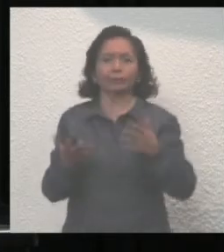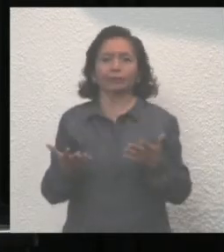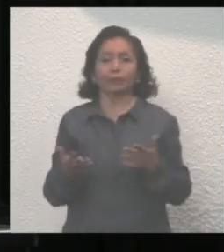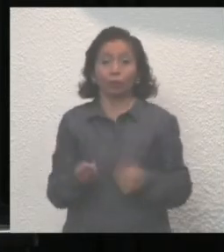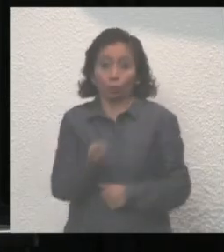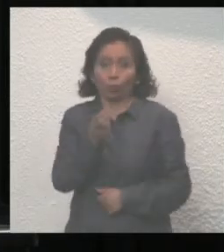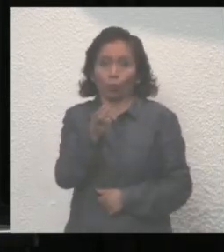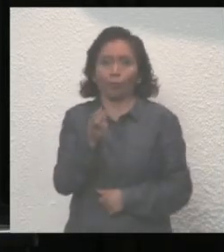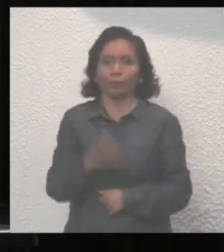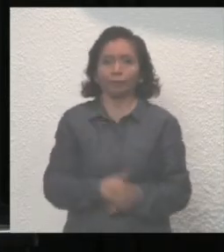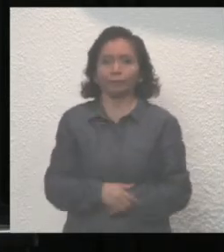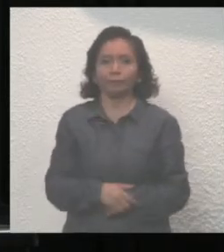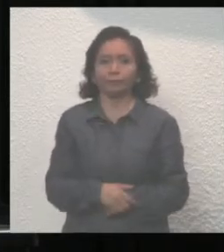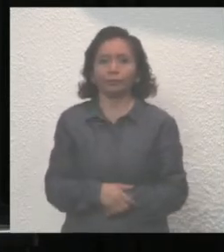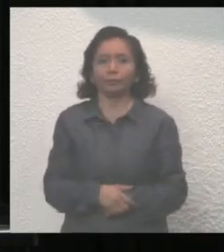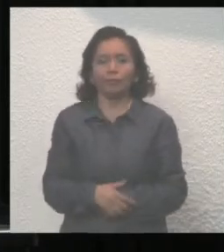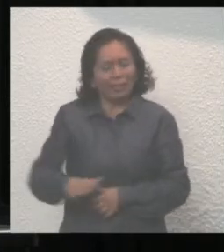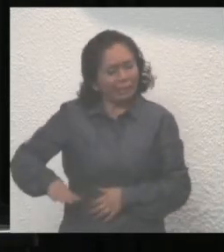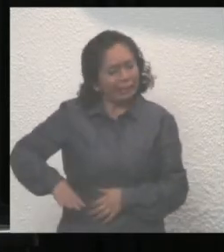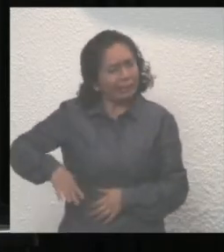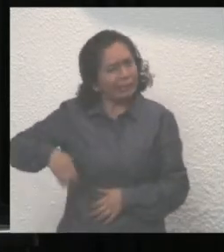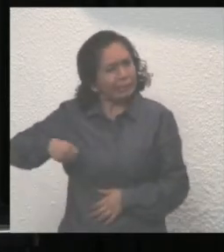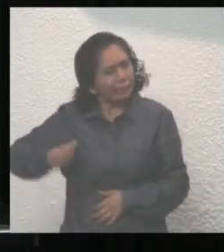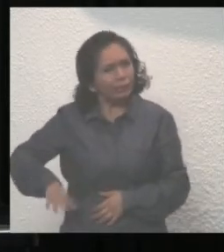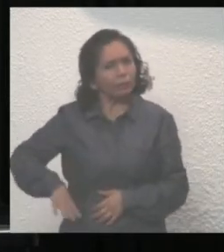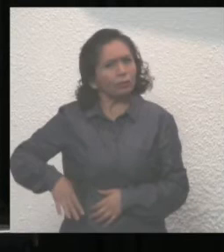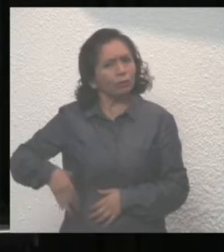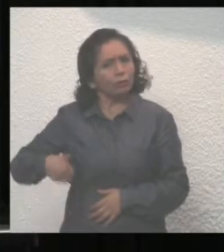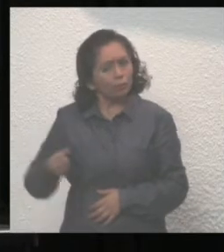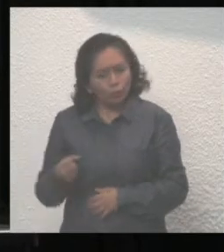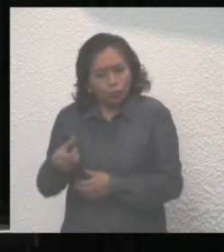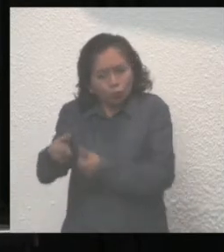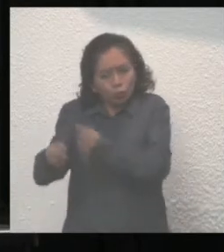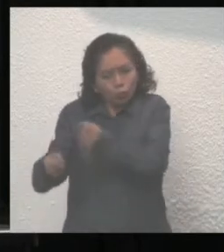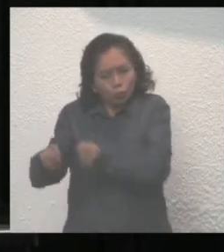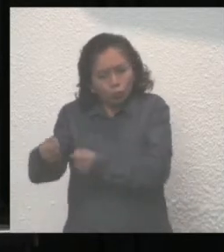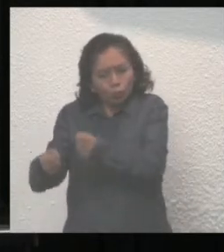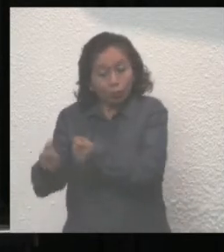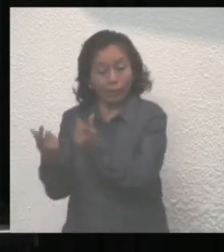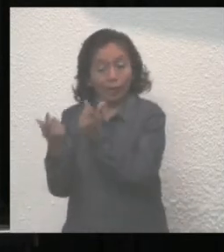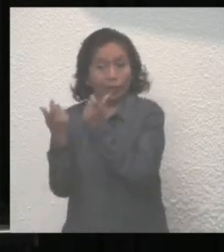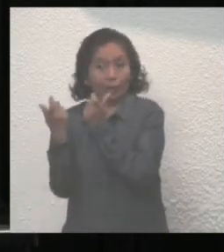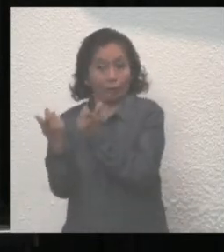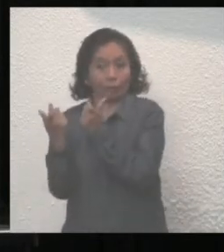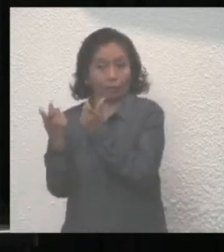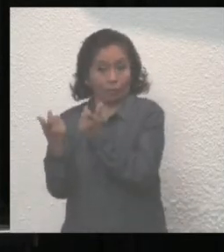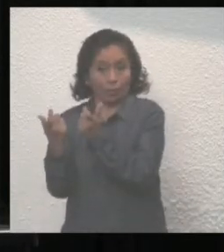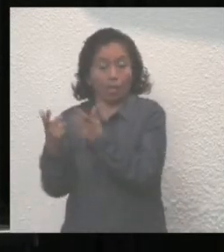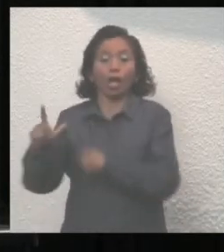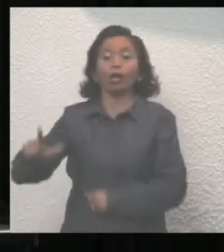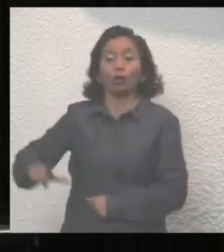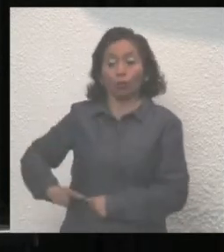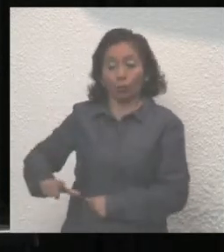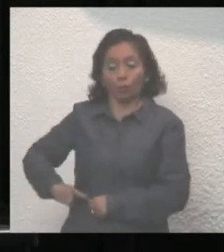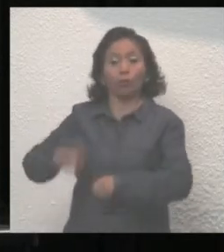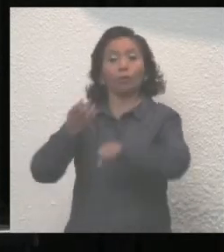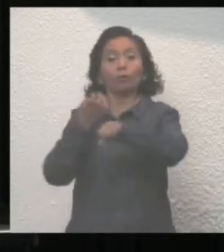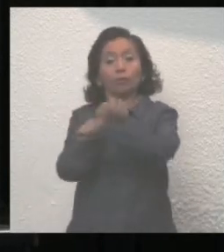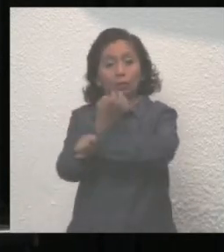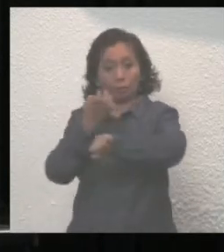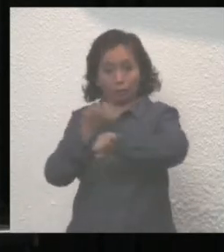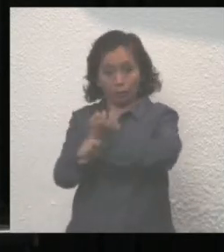al enorme esfuerzo administrativo y financiero que ha hecho el gobierno del Estado